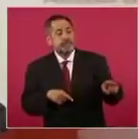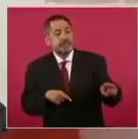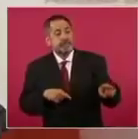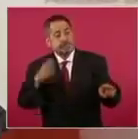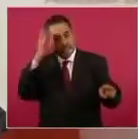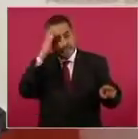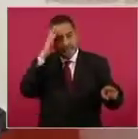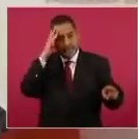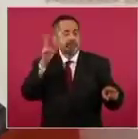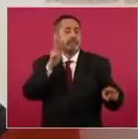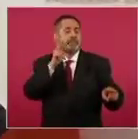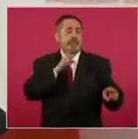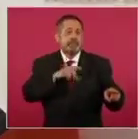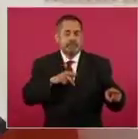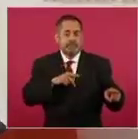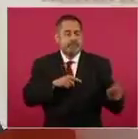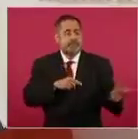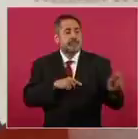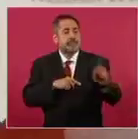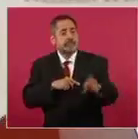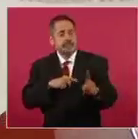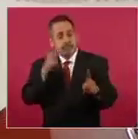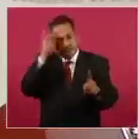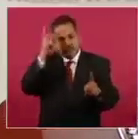cárcel y un banquero?